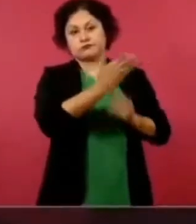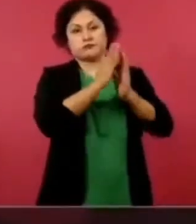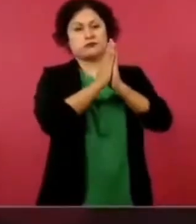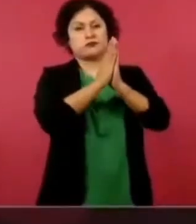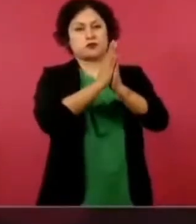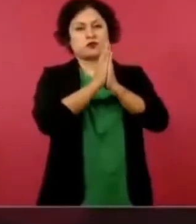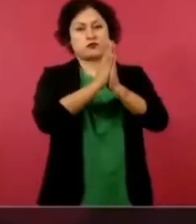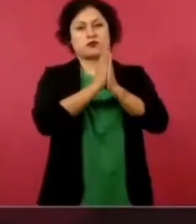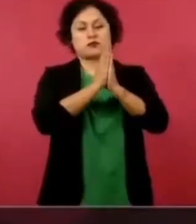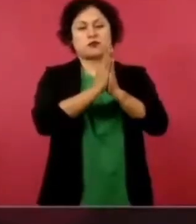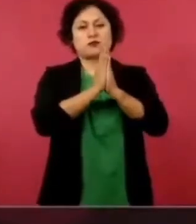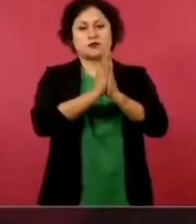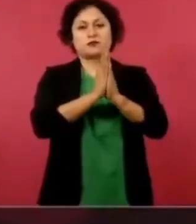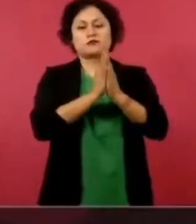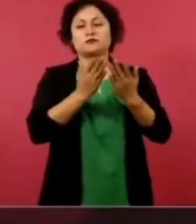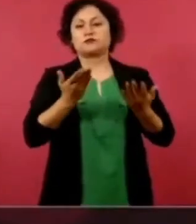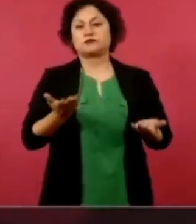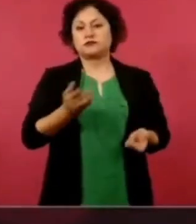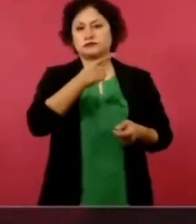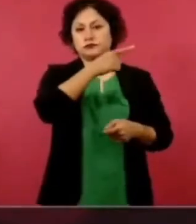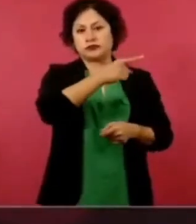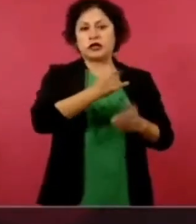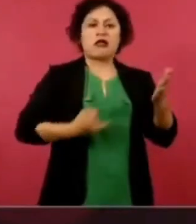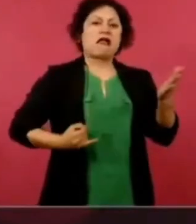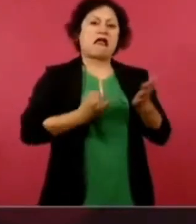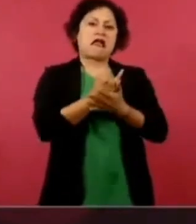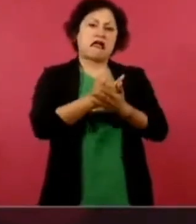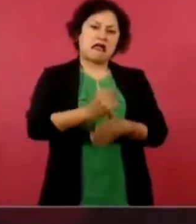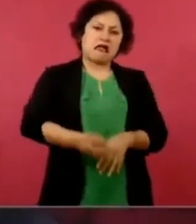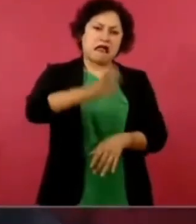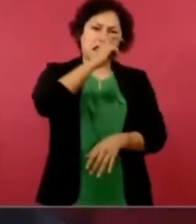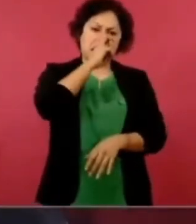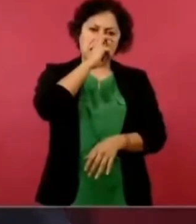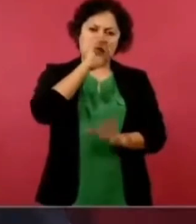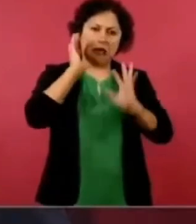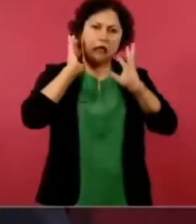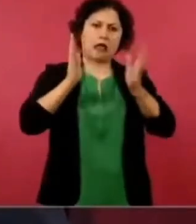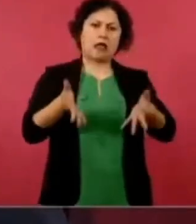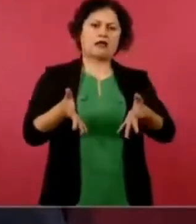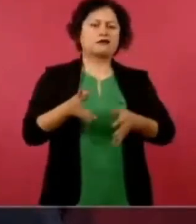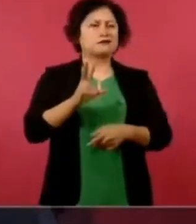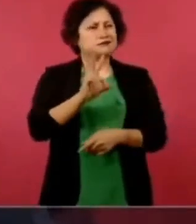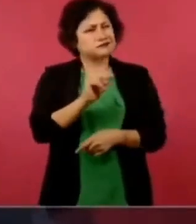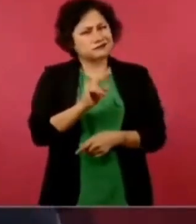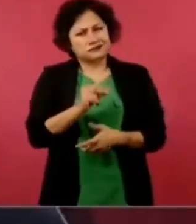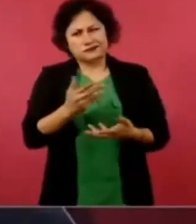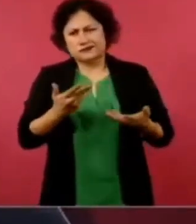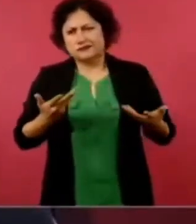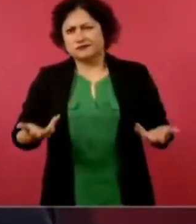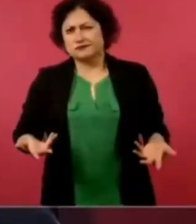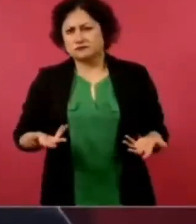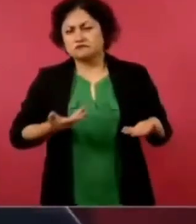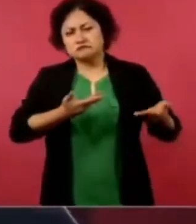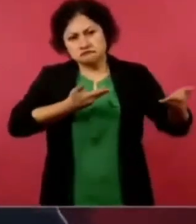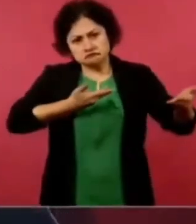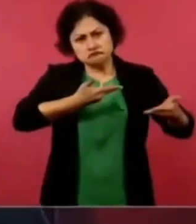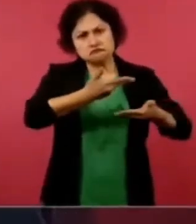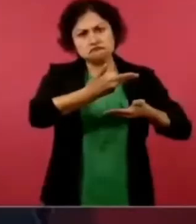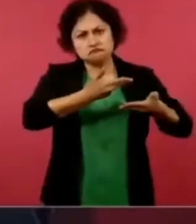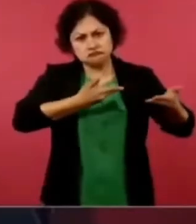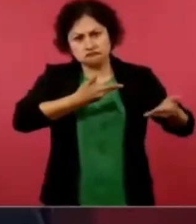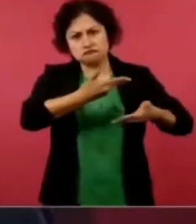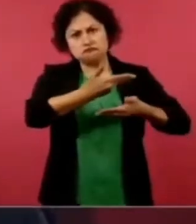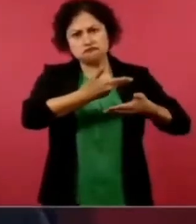de manera unilateral. que Llevamos muy buenas relaciones, estamos